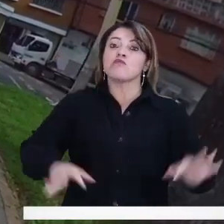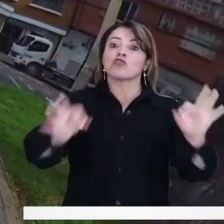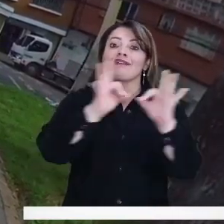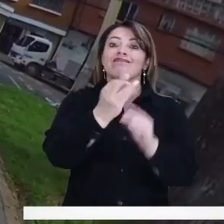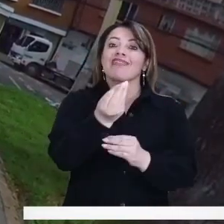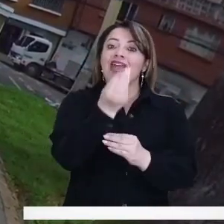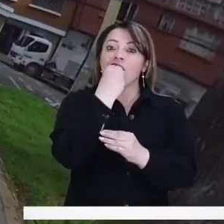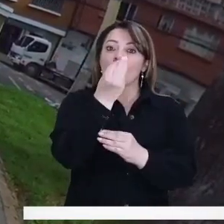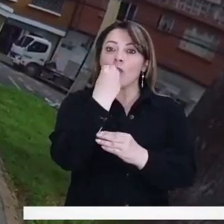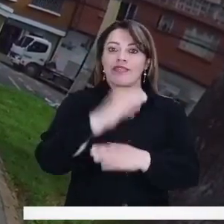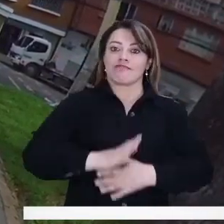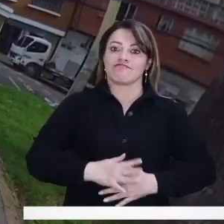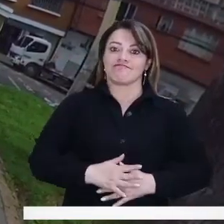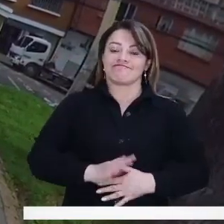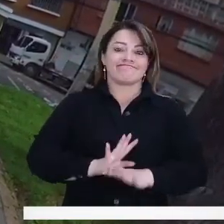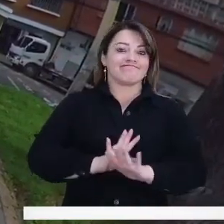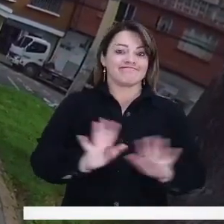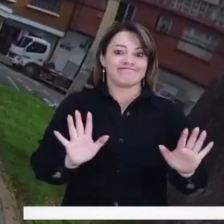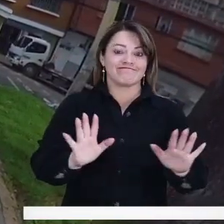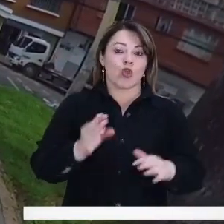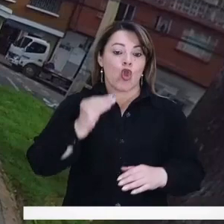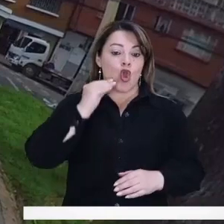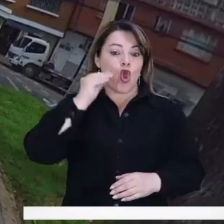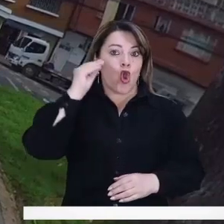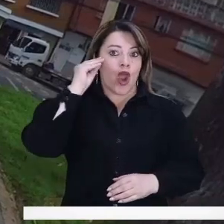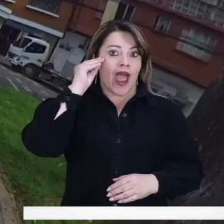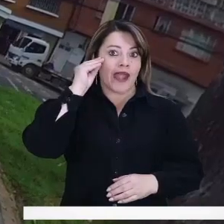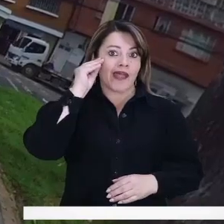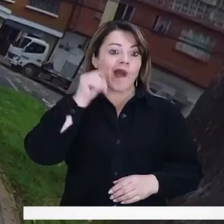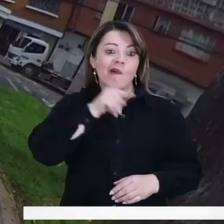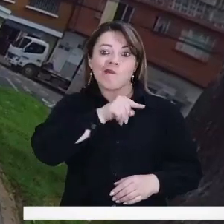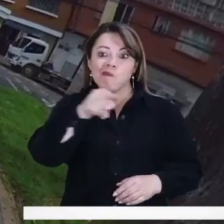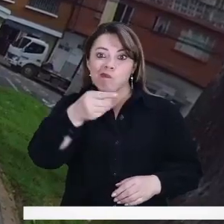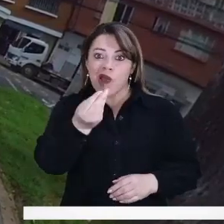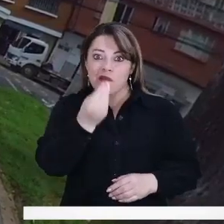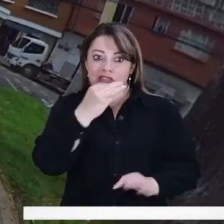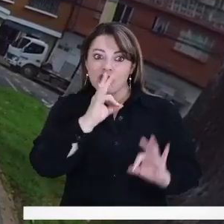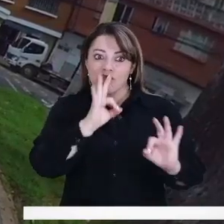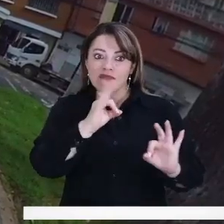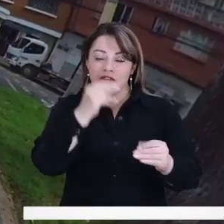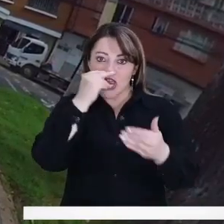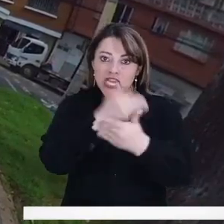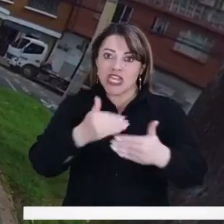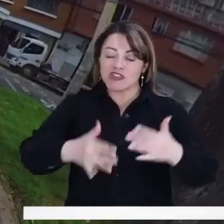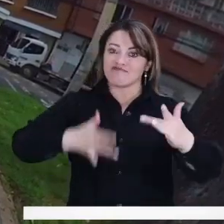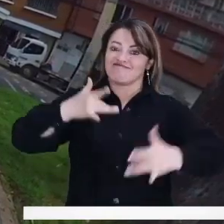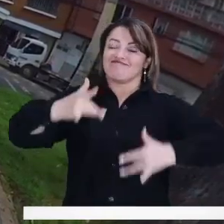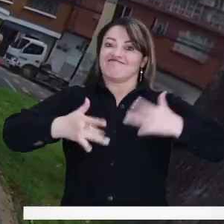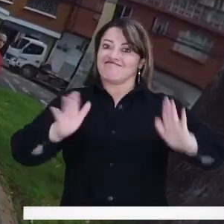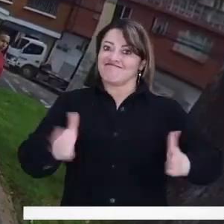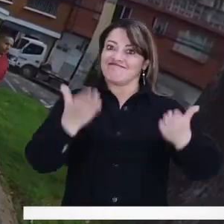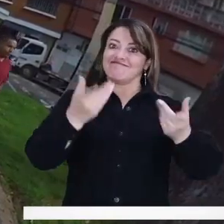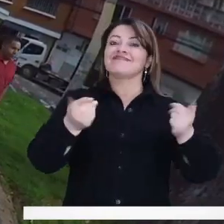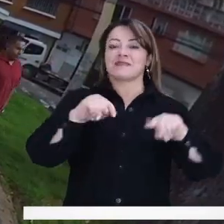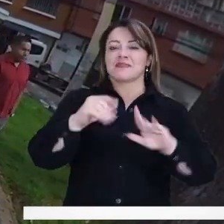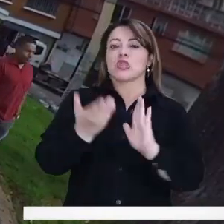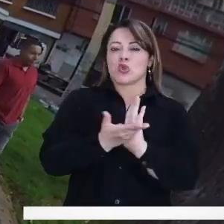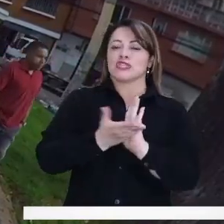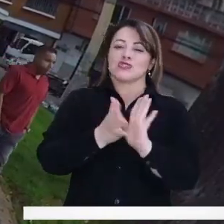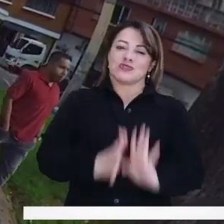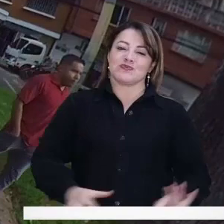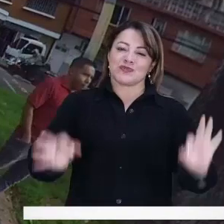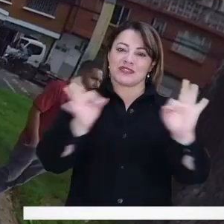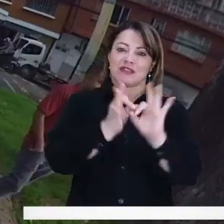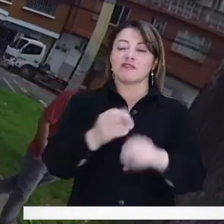alimentación. Sobre todo la alimentación. En un hogar donde hay buena alimentación, los niños se les puede pedir un rendimiento. Y la